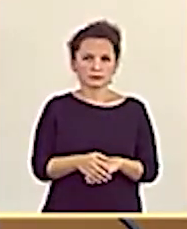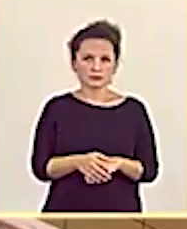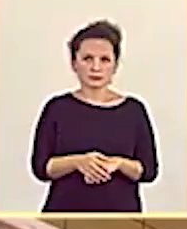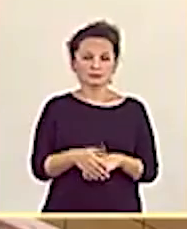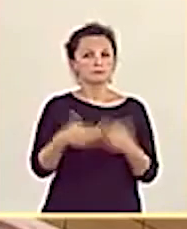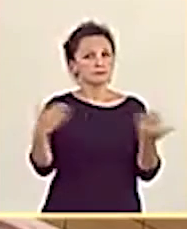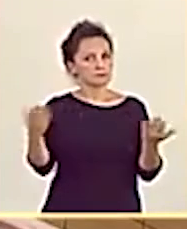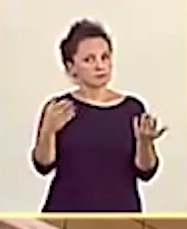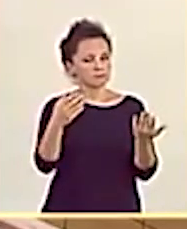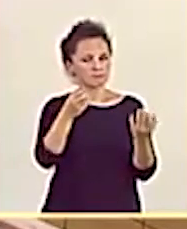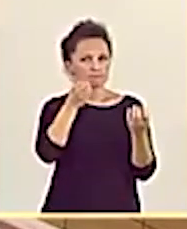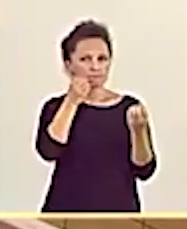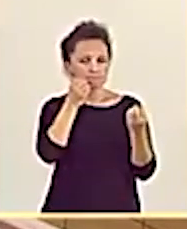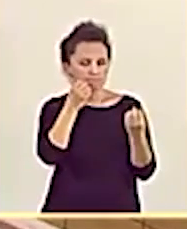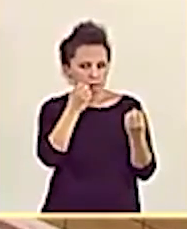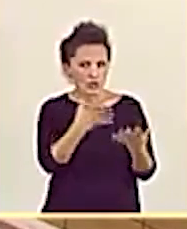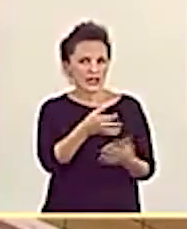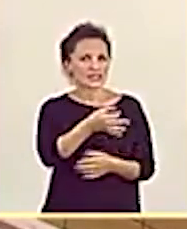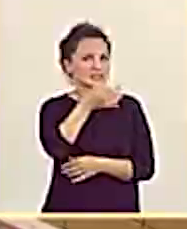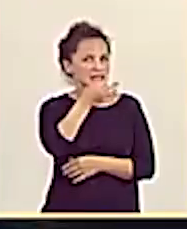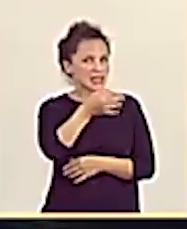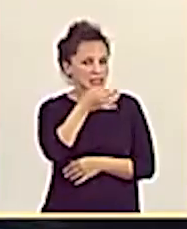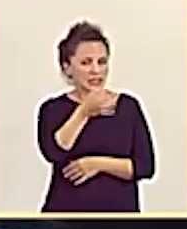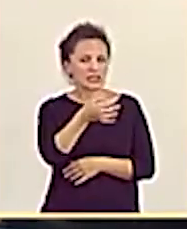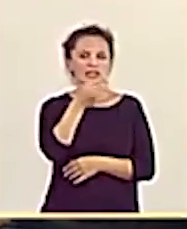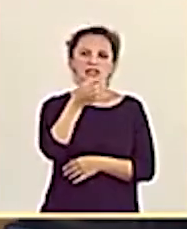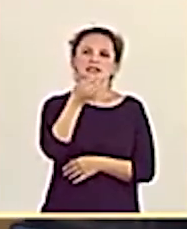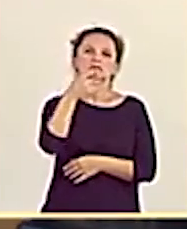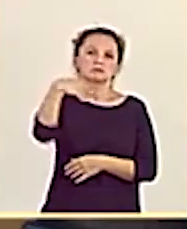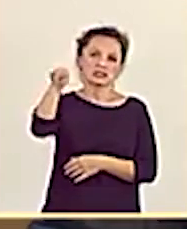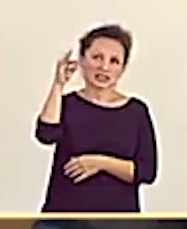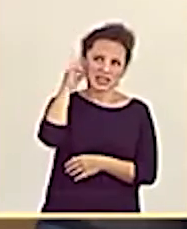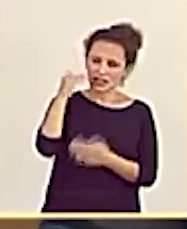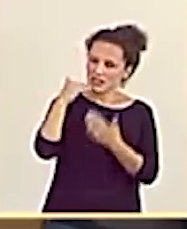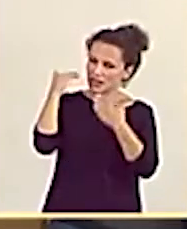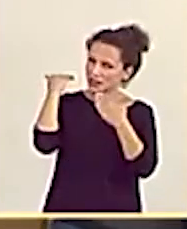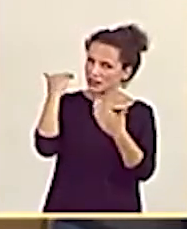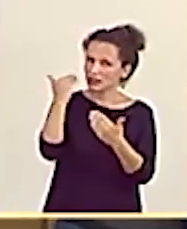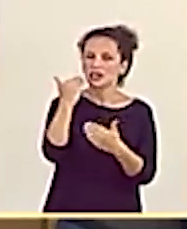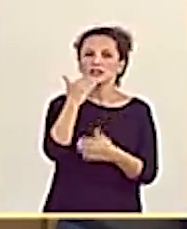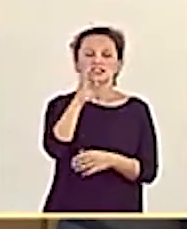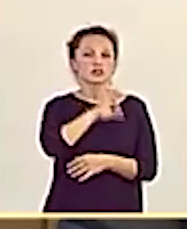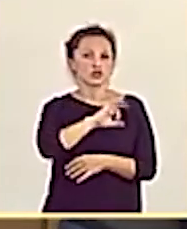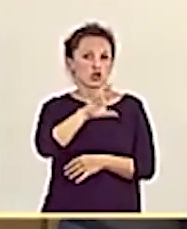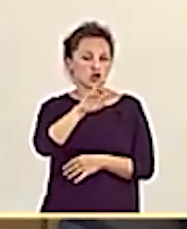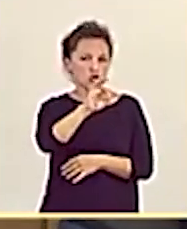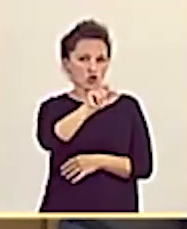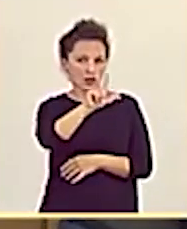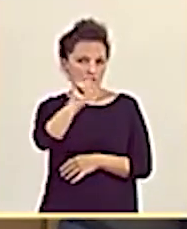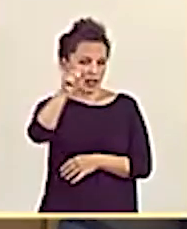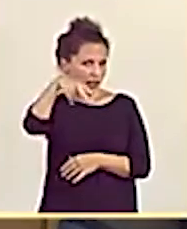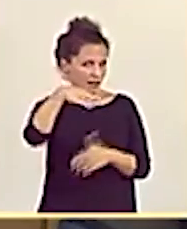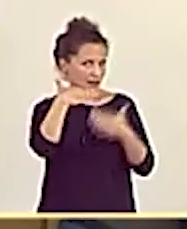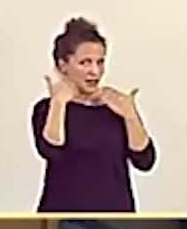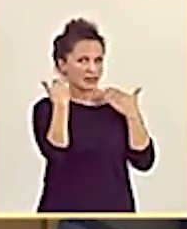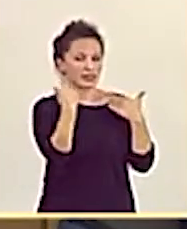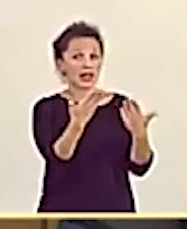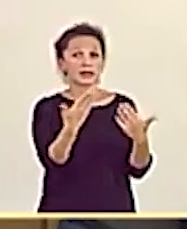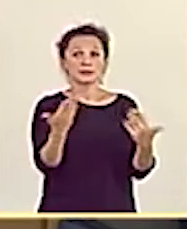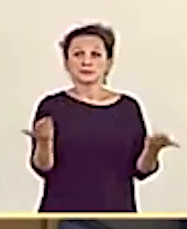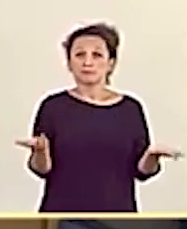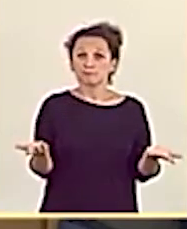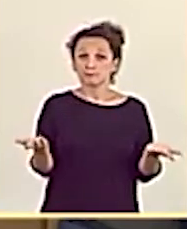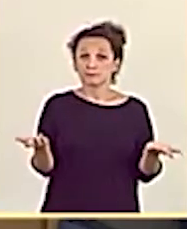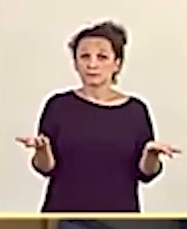Muy buenas tardes, señora presidenta. Muchas gracias. Señor Royán, muchas gracias. Pues